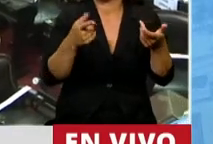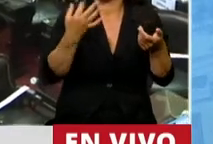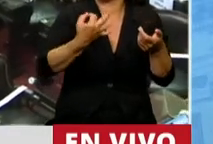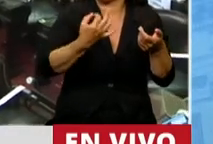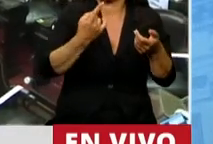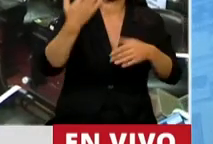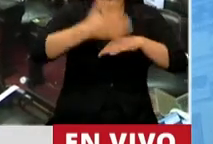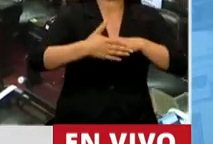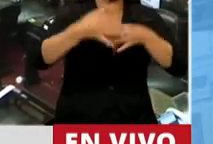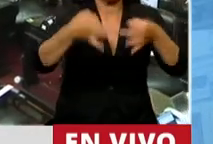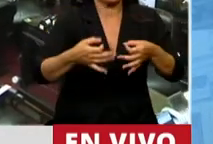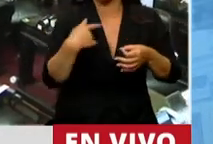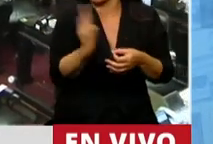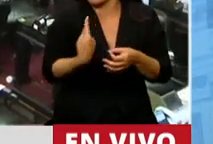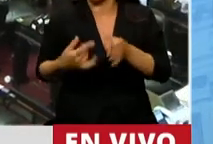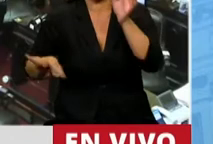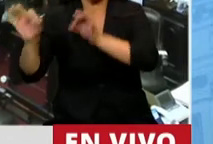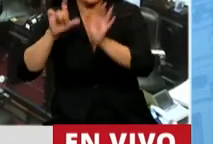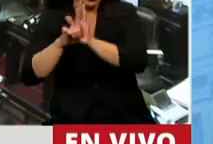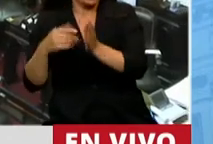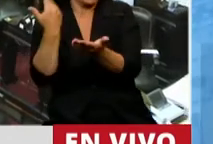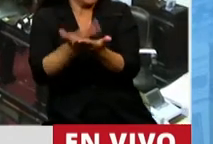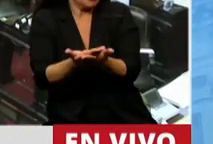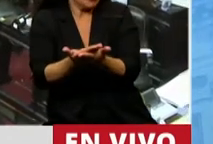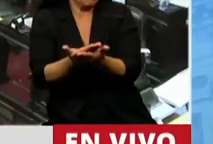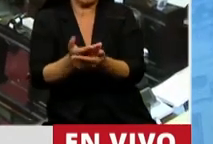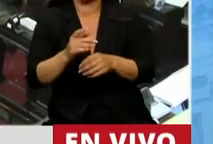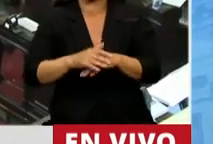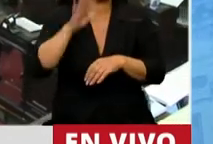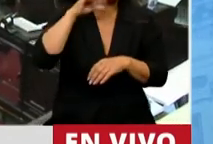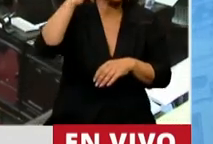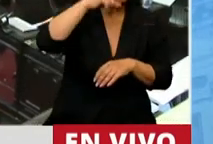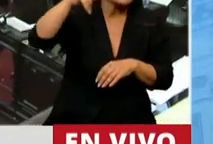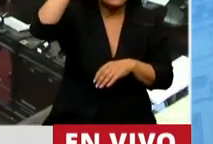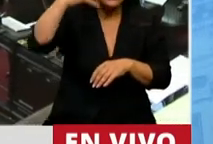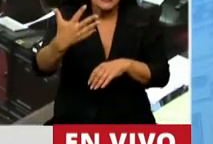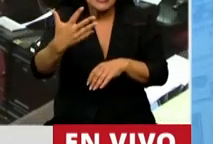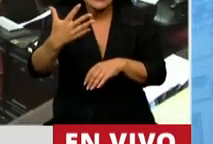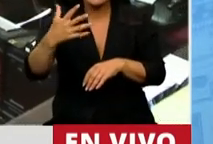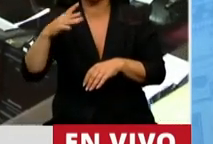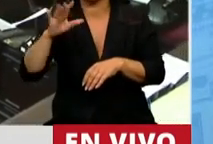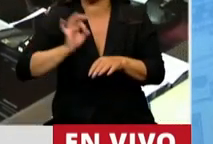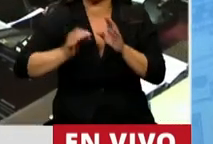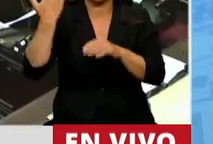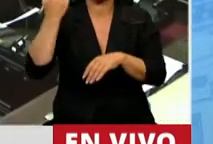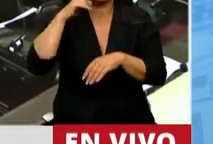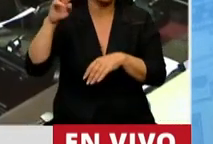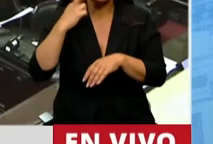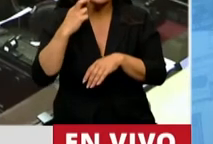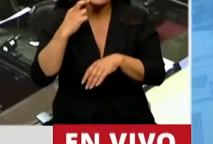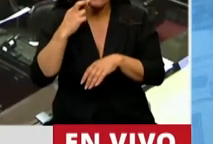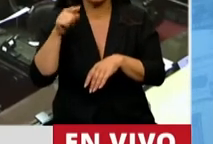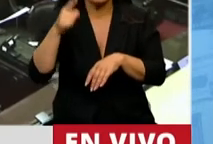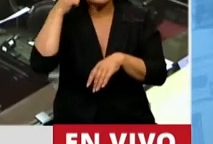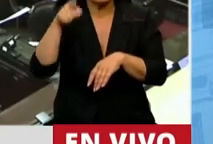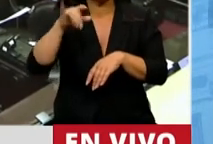quiere poner. Nosotros hemos propuesto un proyecto de ley, hicieron la 5785 de 2019, que creemos que va